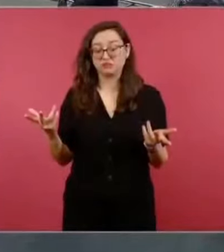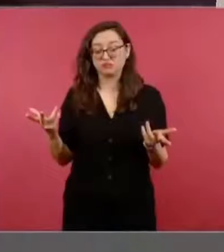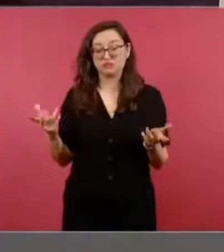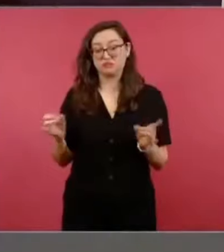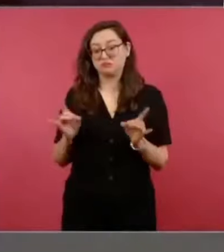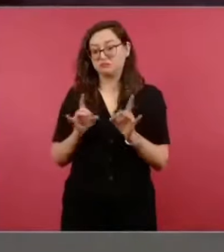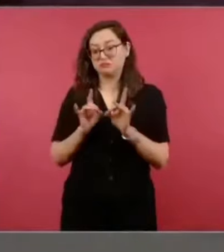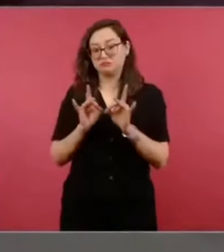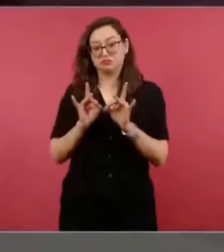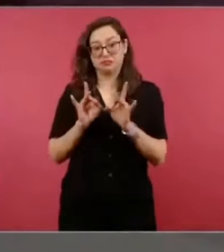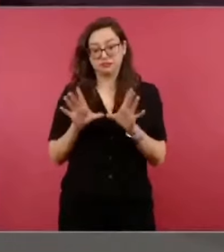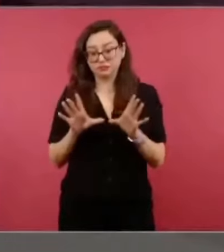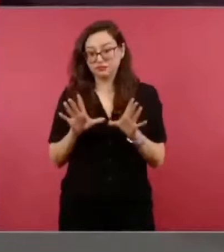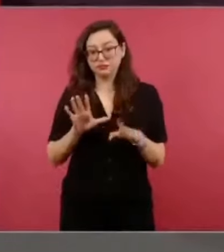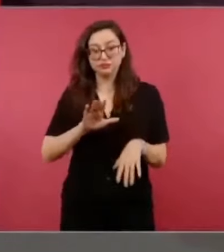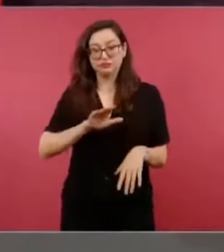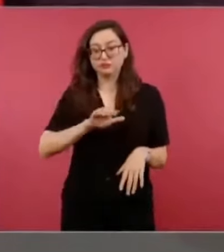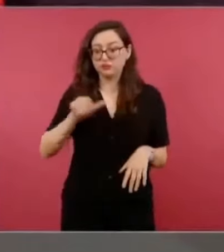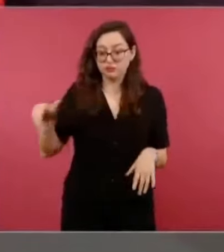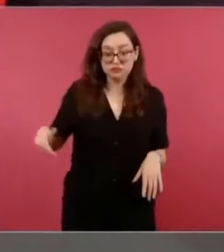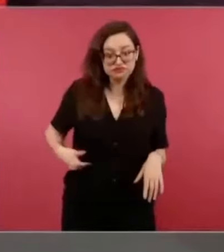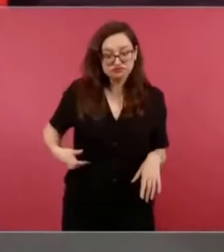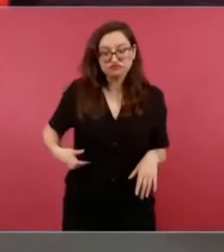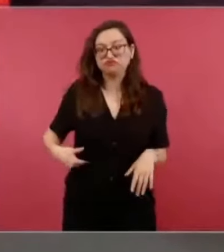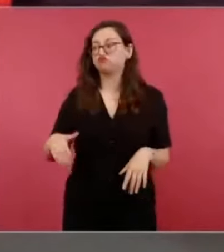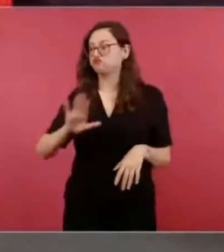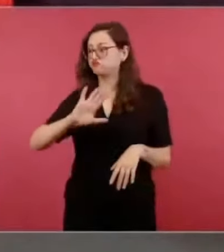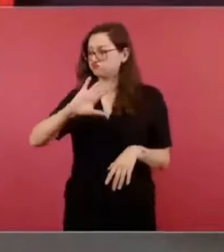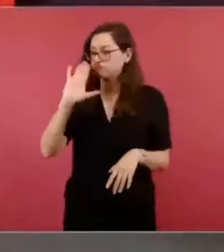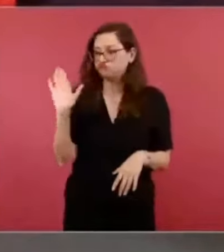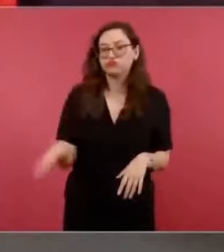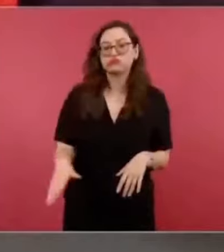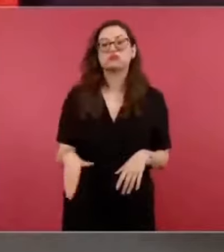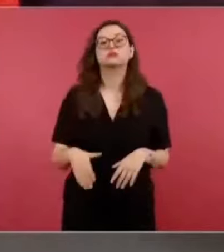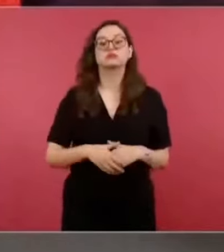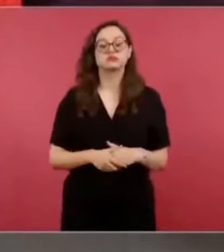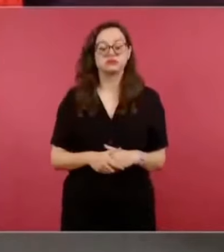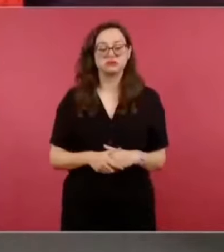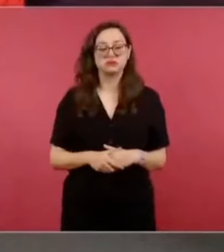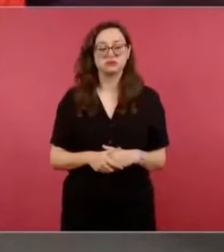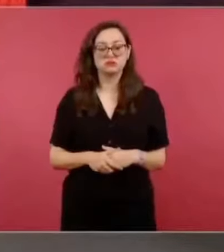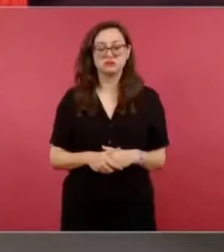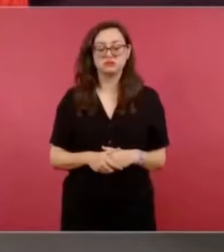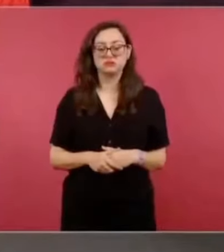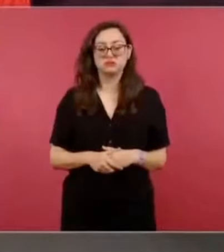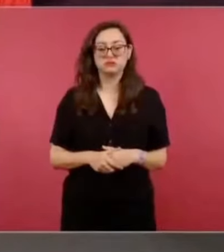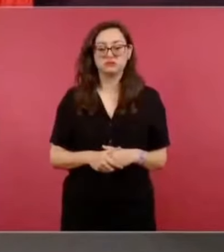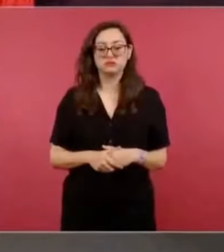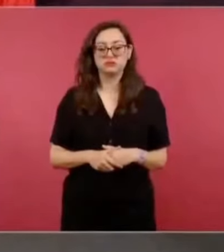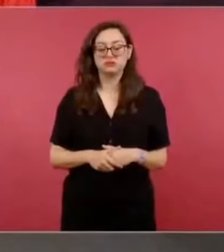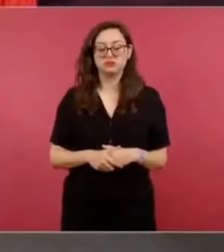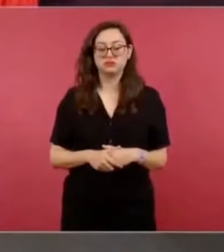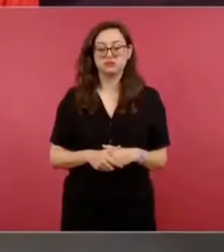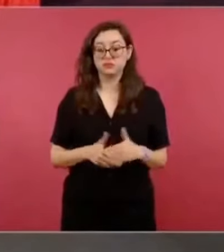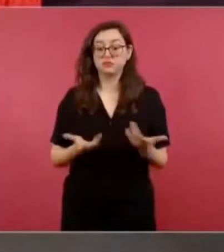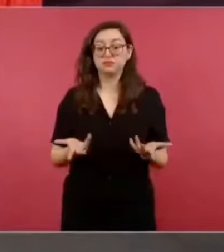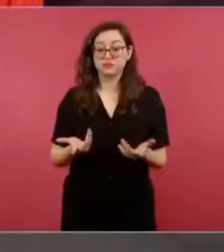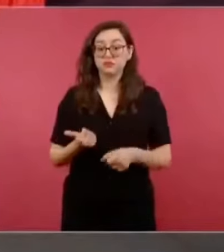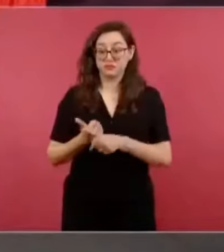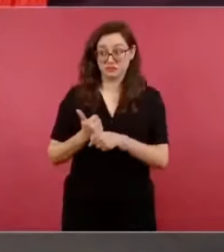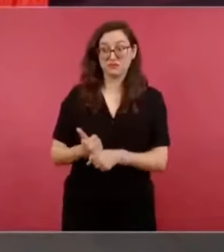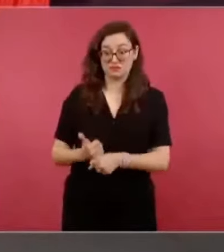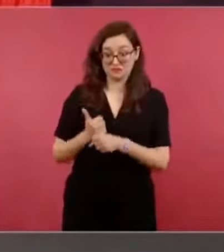en las obras, sufren,